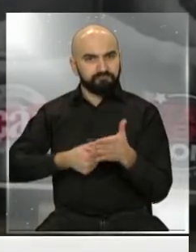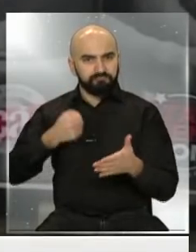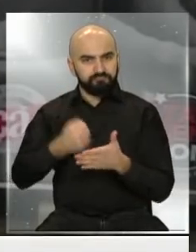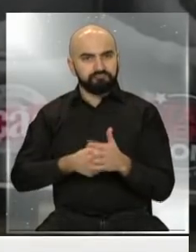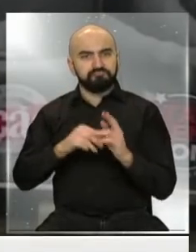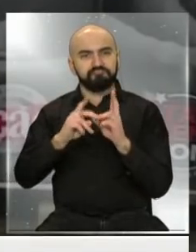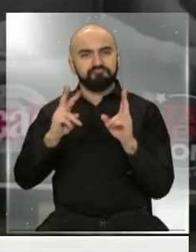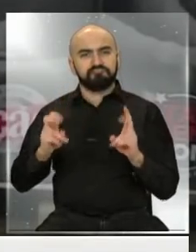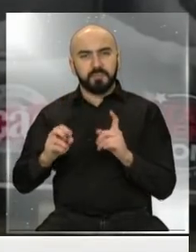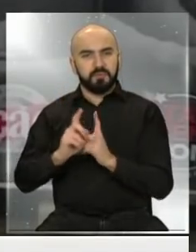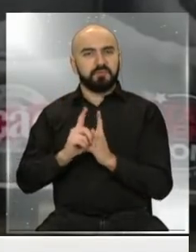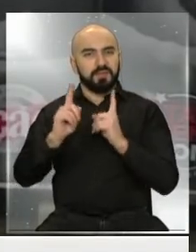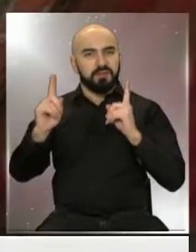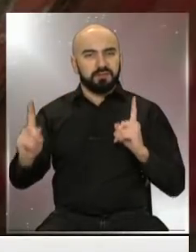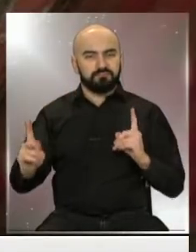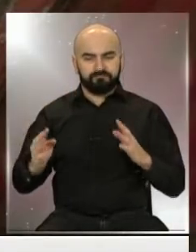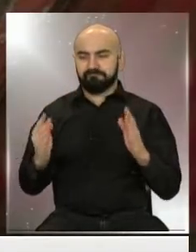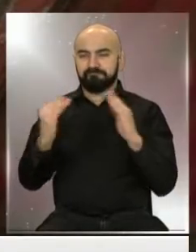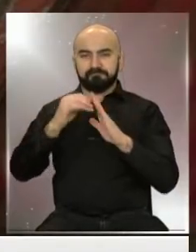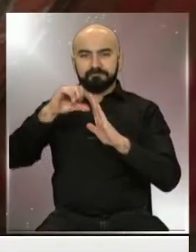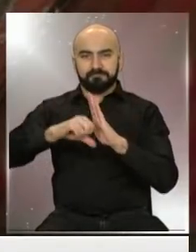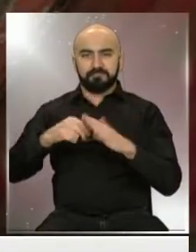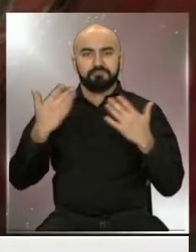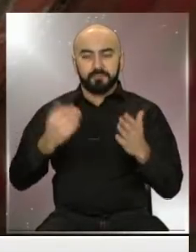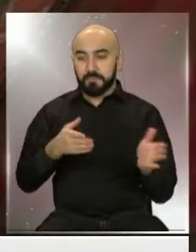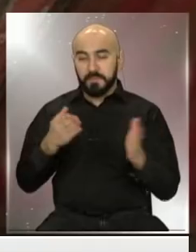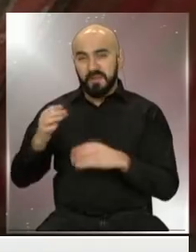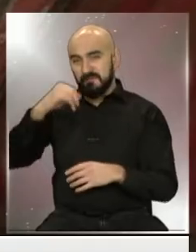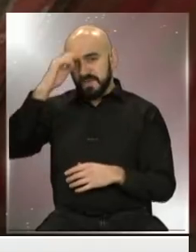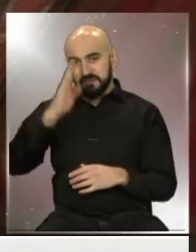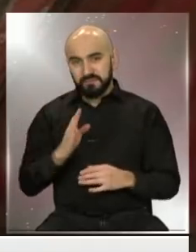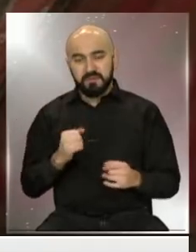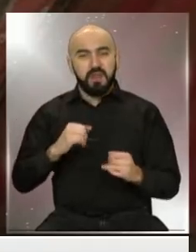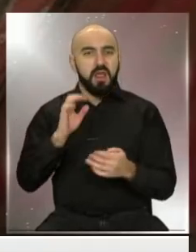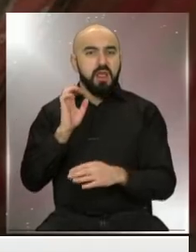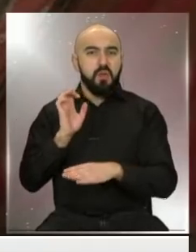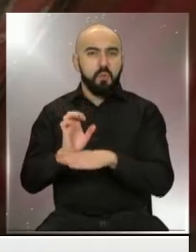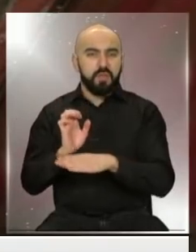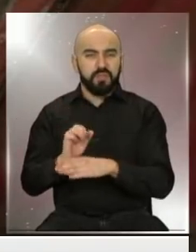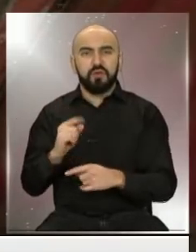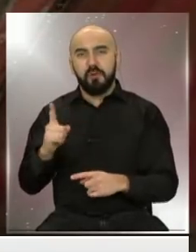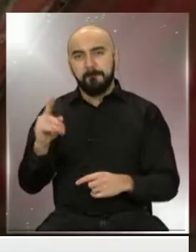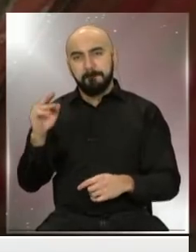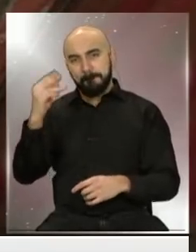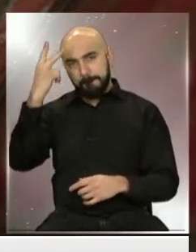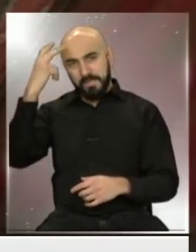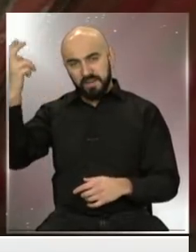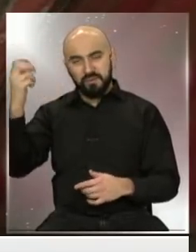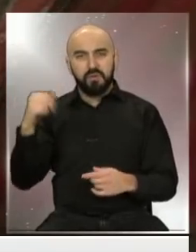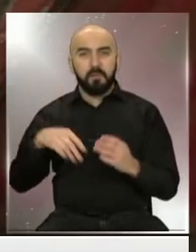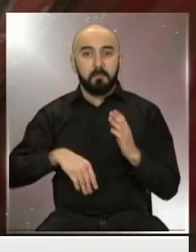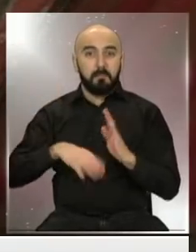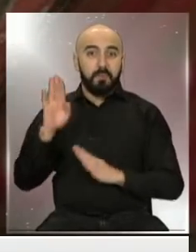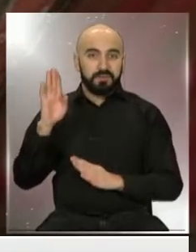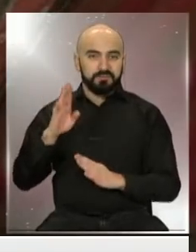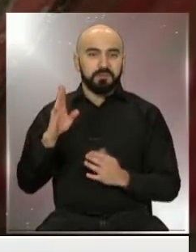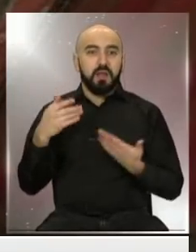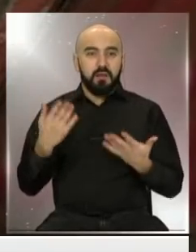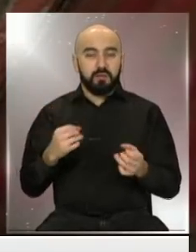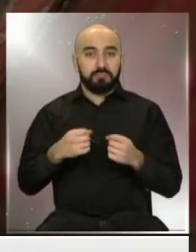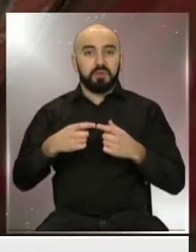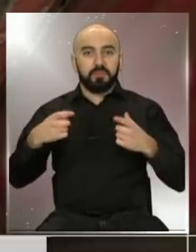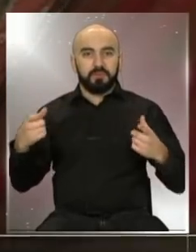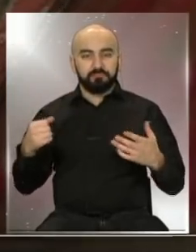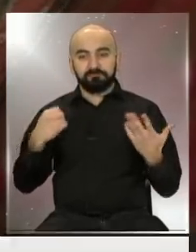distanciamiento, de confinamiento. Brasil, Ecuador y México son los que han registrado un mayor aumento. Y justamente Brasil